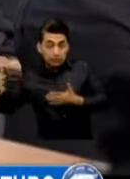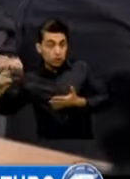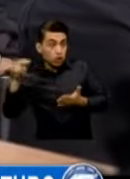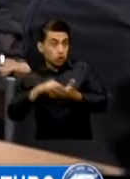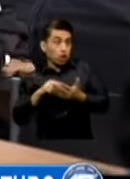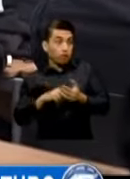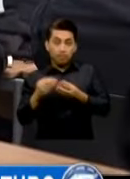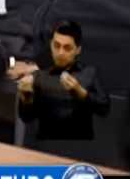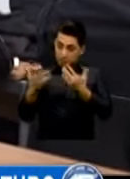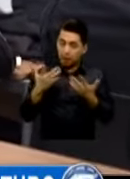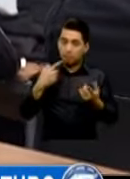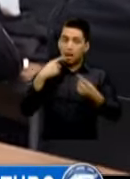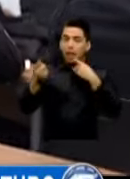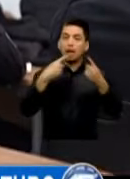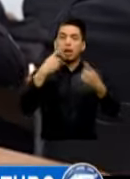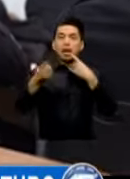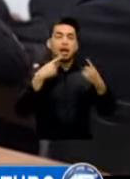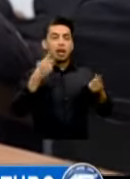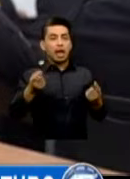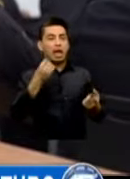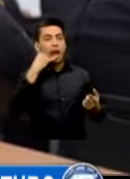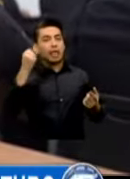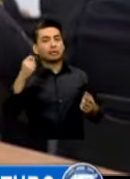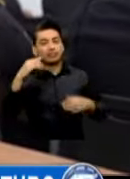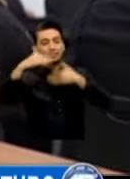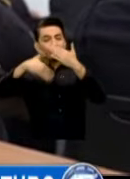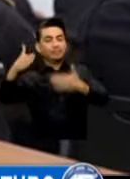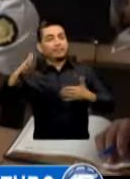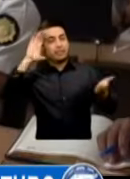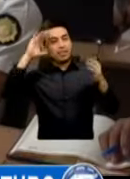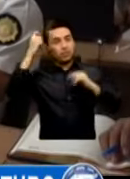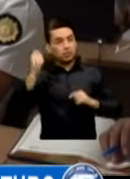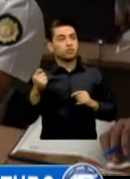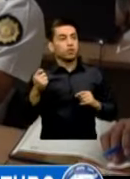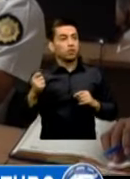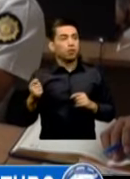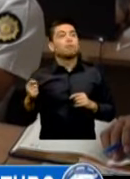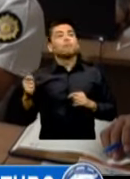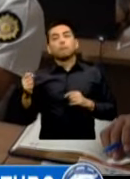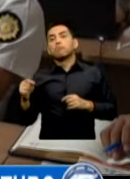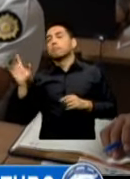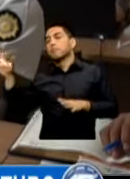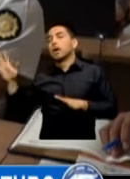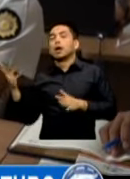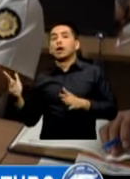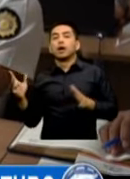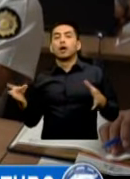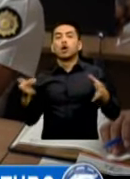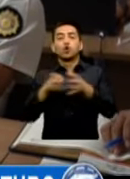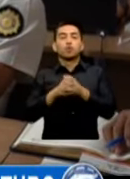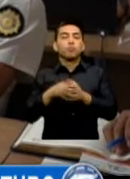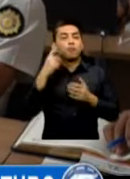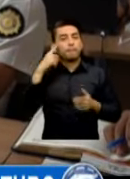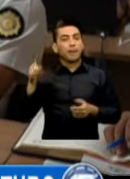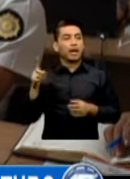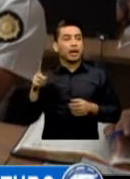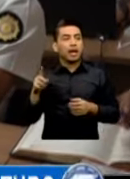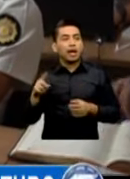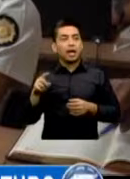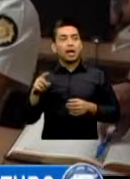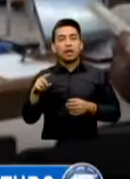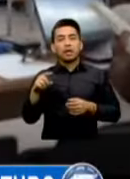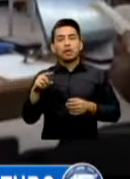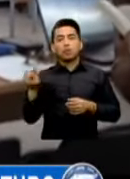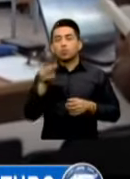Inglés En Su Graduación Principalmente Estos Son De La Disetur Y De Dipafrón Que Son Los Que Más Contacto Tienen Con